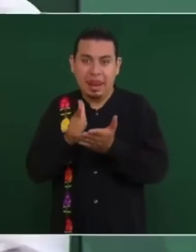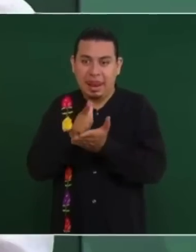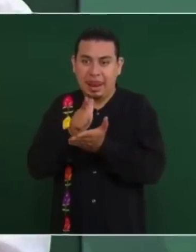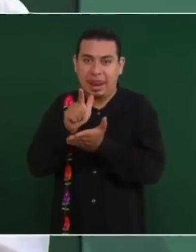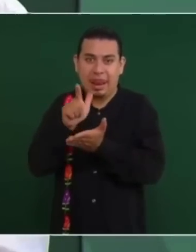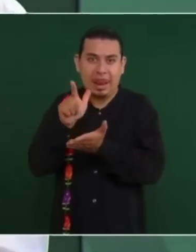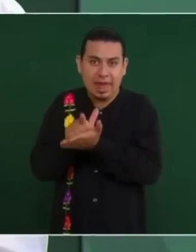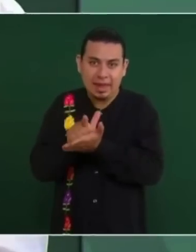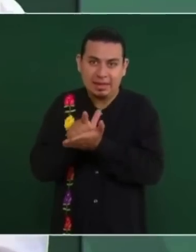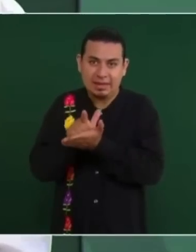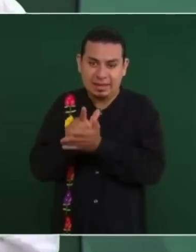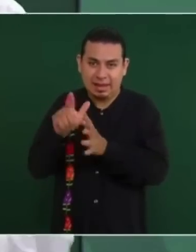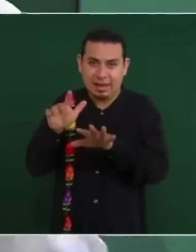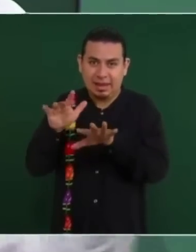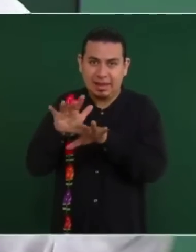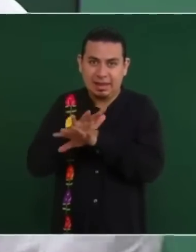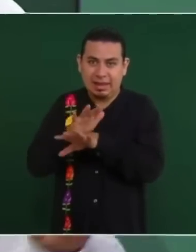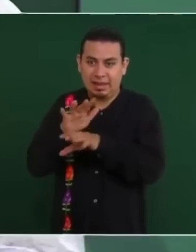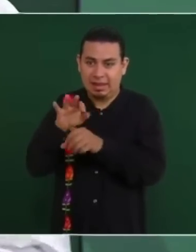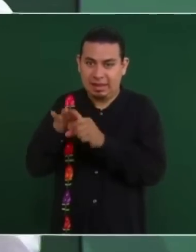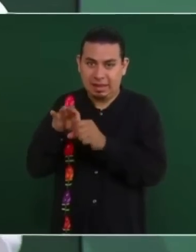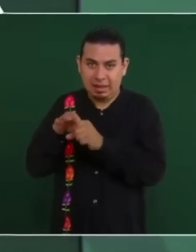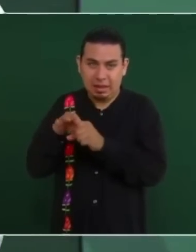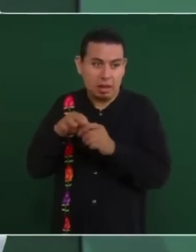electoral,